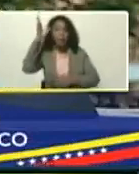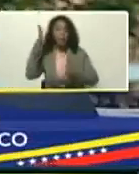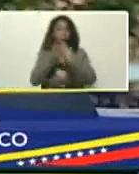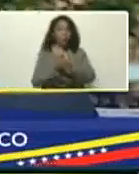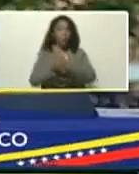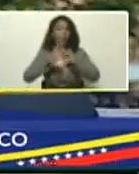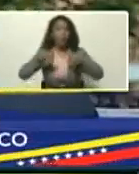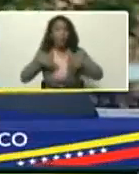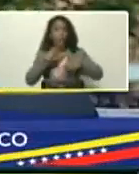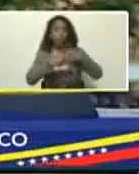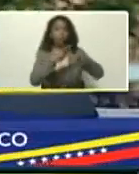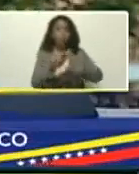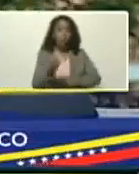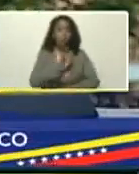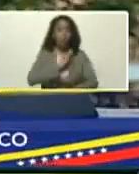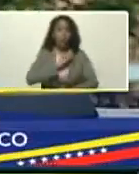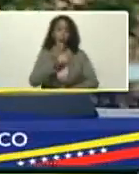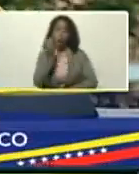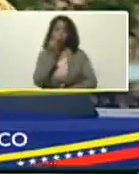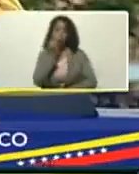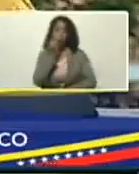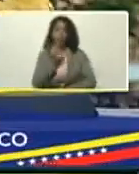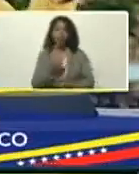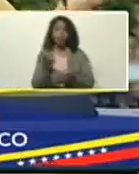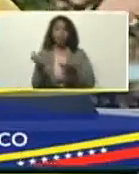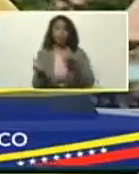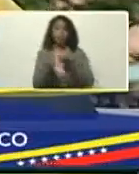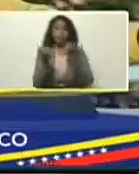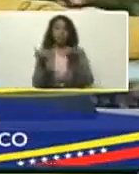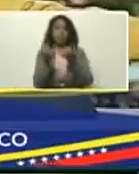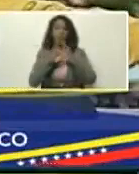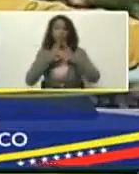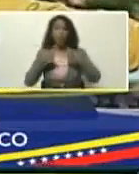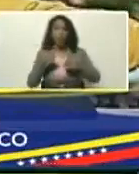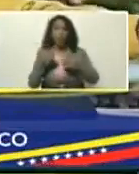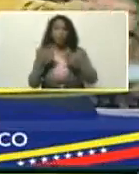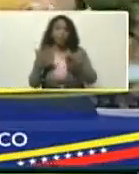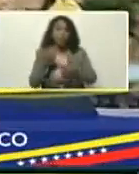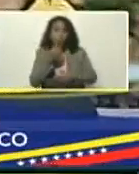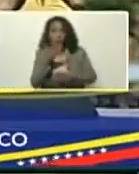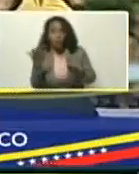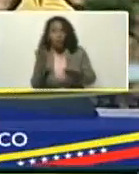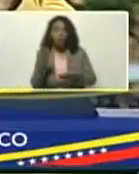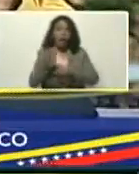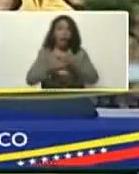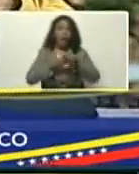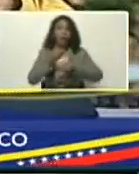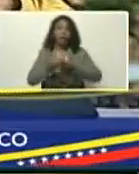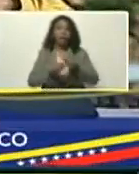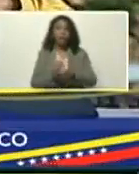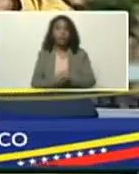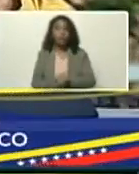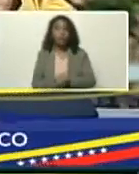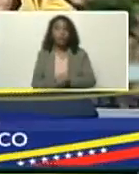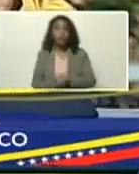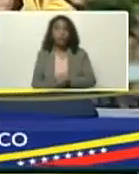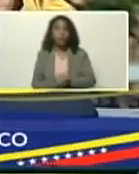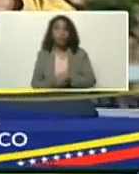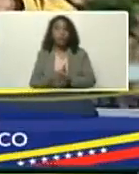tierra, de producir nuestros alimentos, si se calienta tanto todo, que bueno, proliferan, los